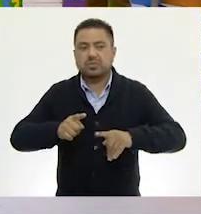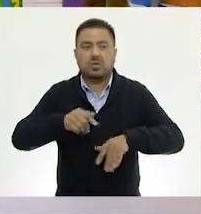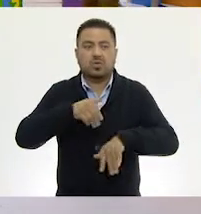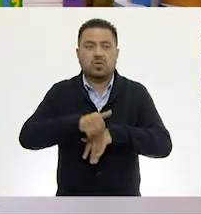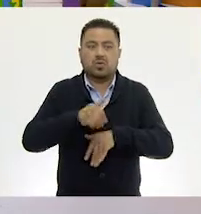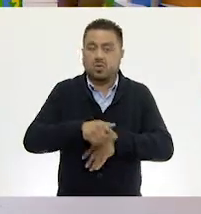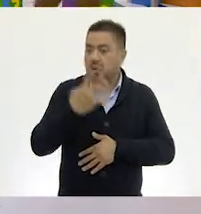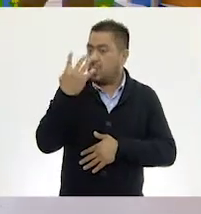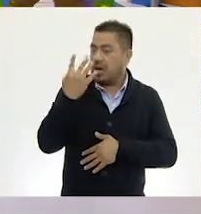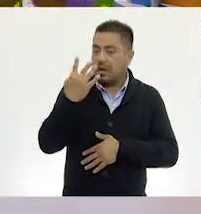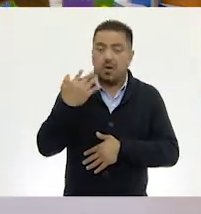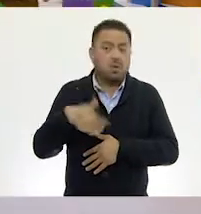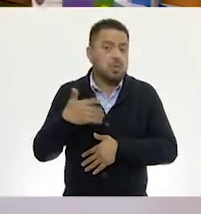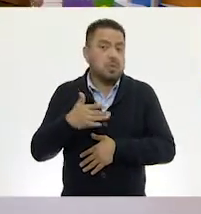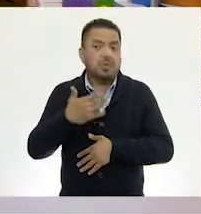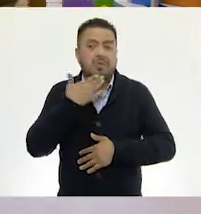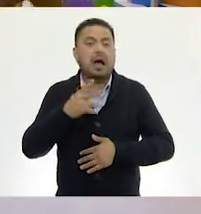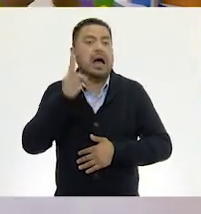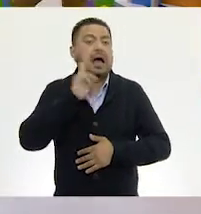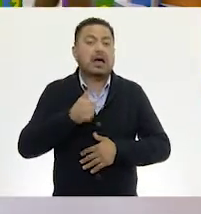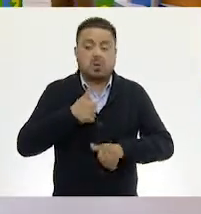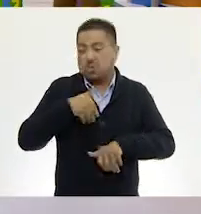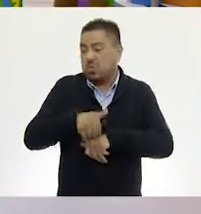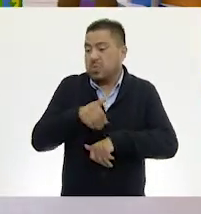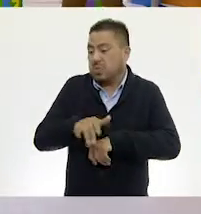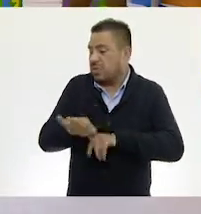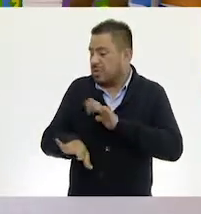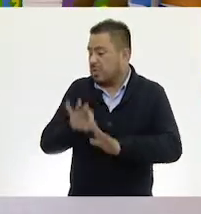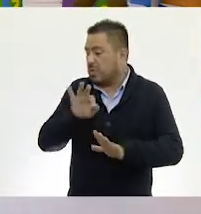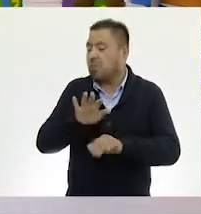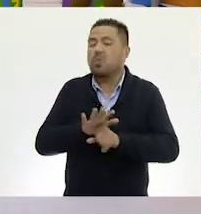Número cuatro. Cuatro. Número cuatro. Veamos qué número me sale a mí.